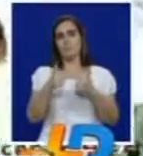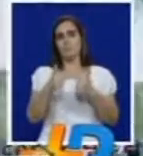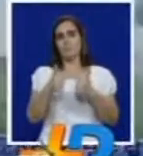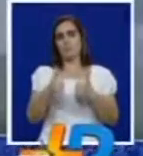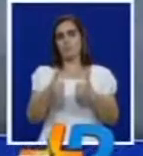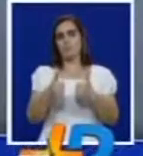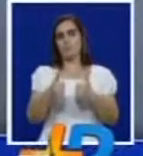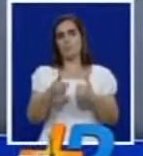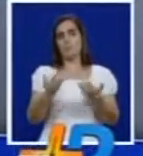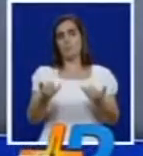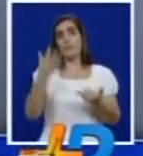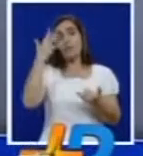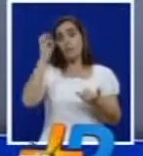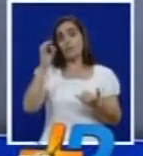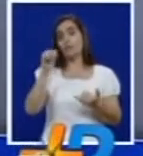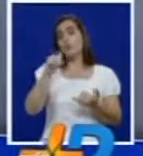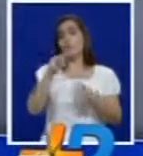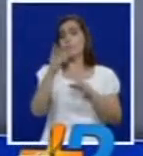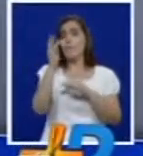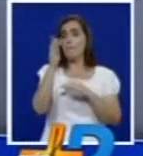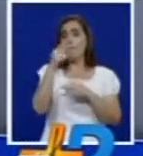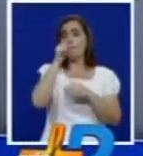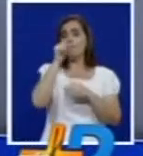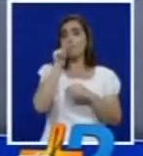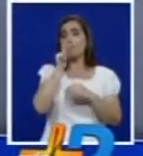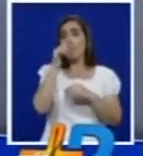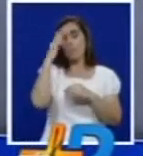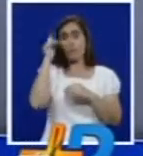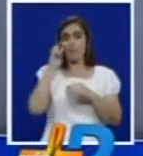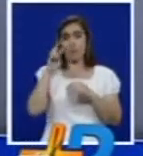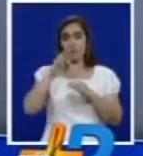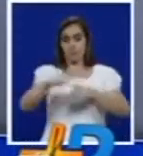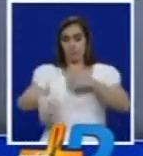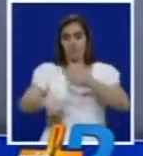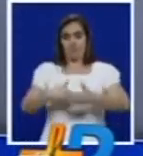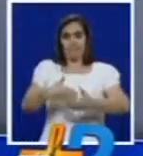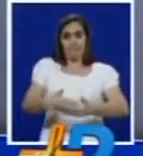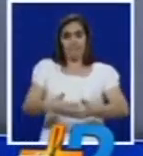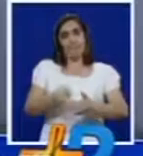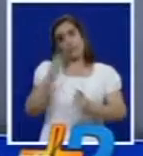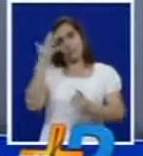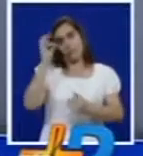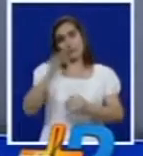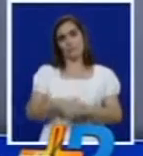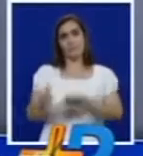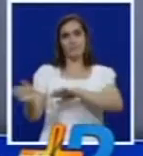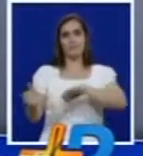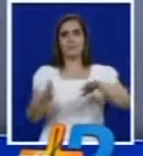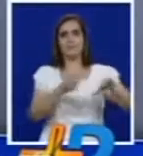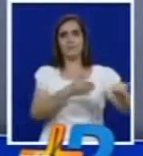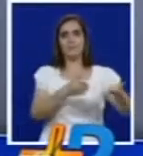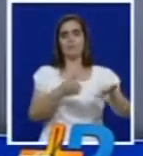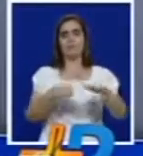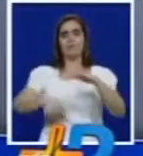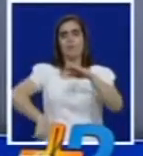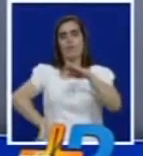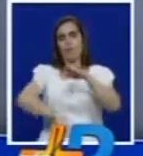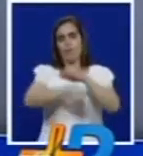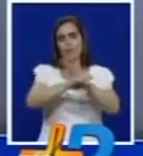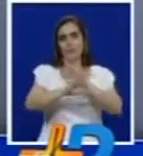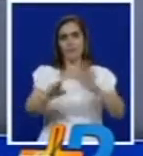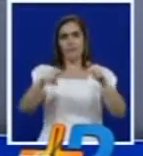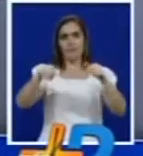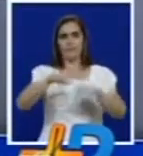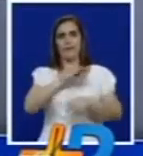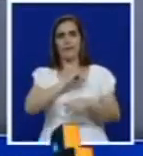debe ser que esa señora está en embarazo porque se metió el balón debajo de la camiseta dejemos el fútbol internacional y está